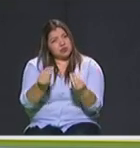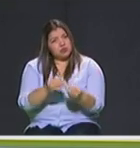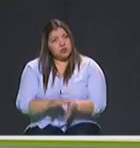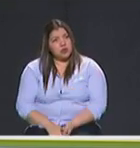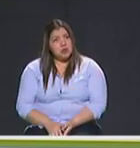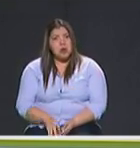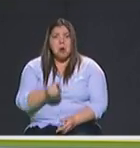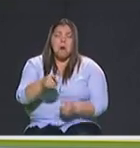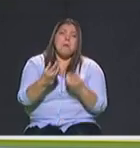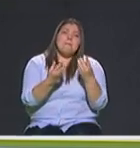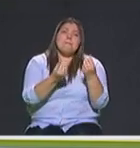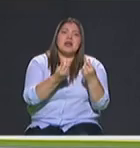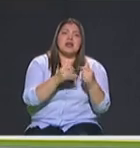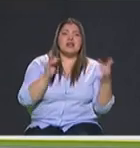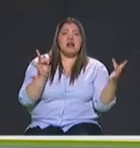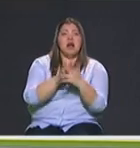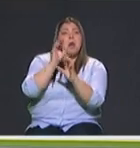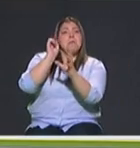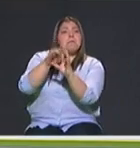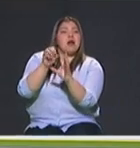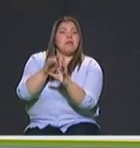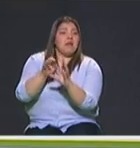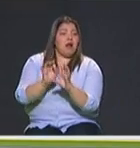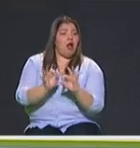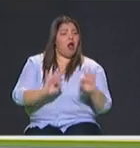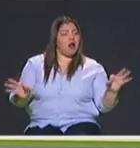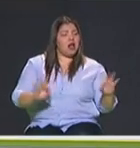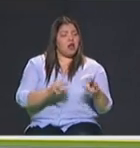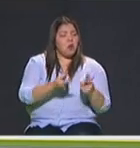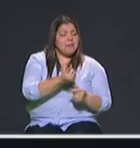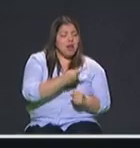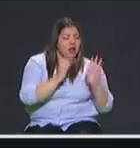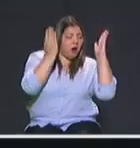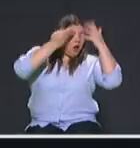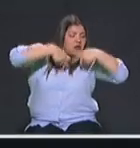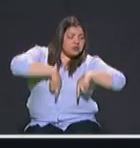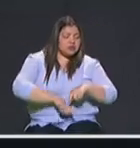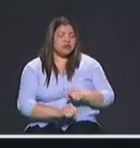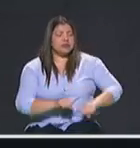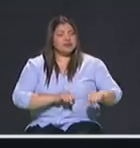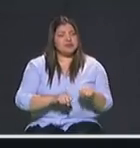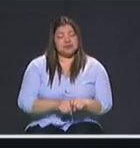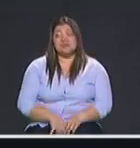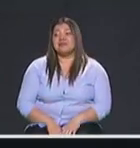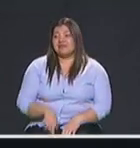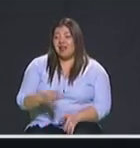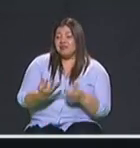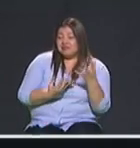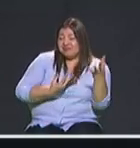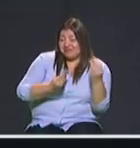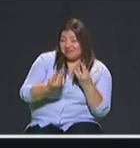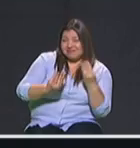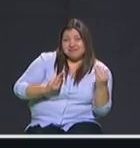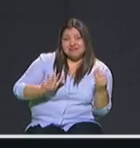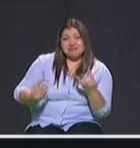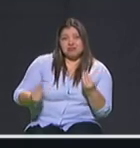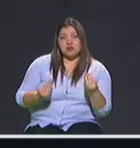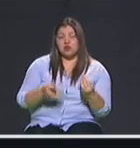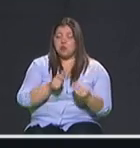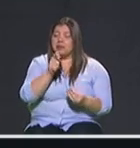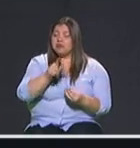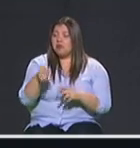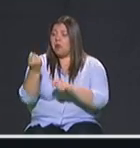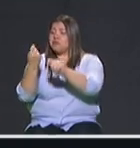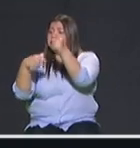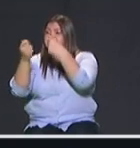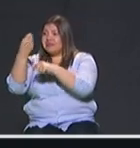la banca. Son recursos que se manejan desde la clandestinidad. ¿Cómo hacer esa inspección? Las bandas se han apoderado de gran parte del comercio de la